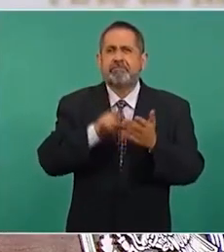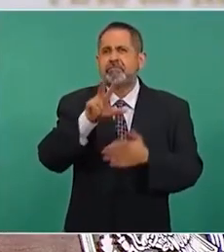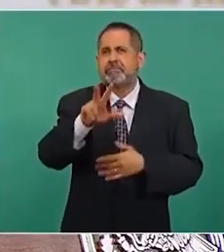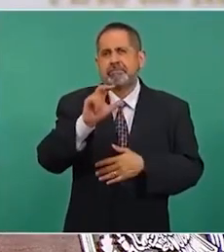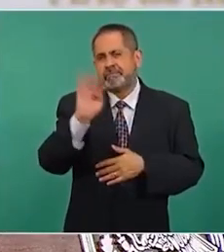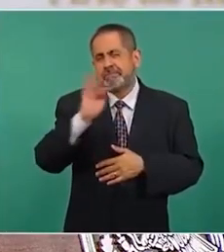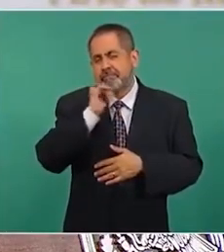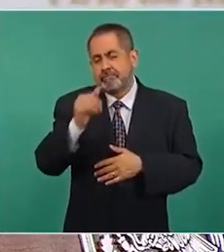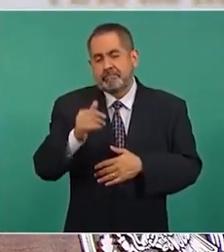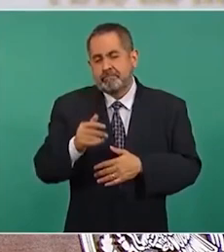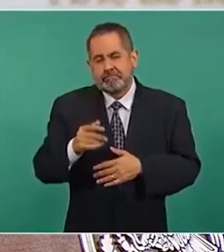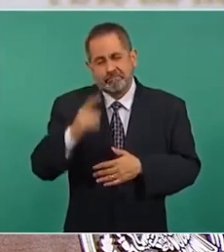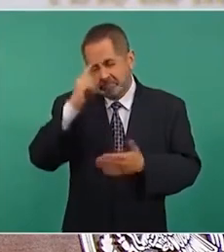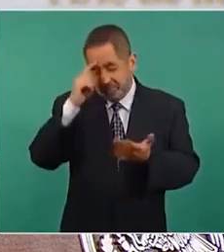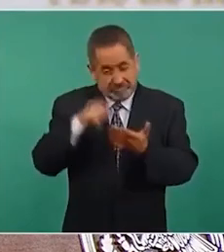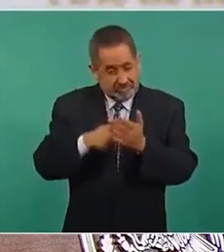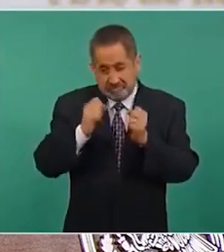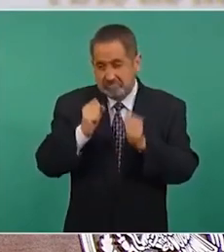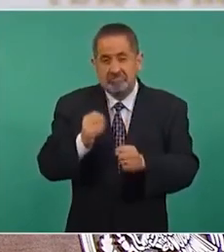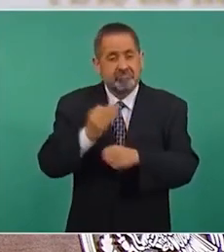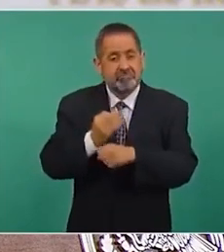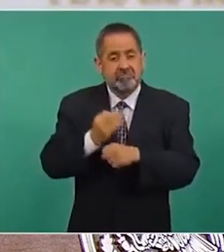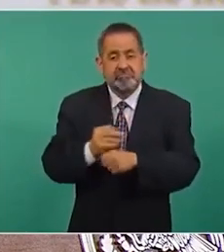ya Femex